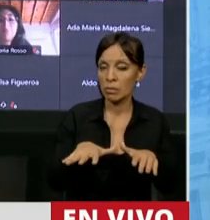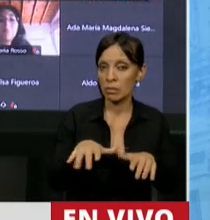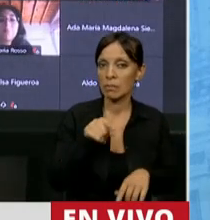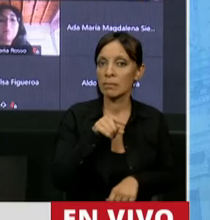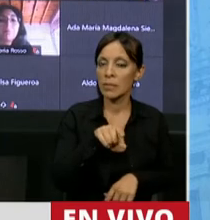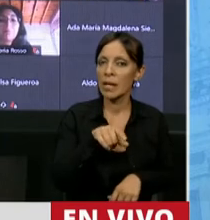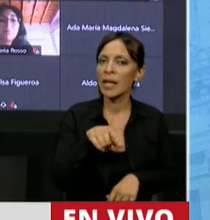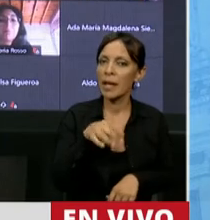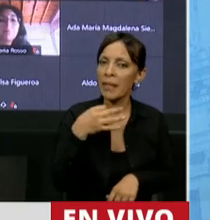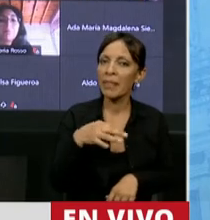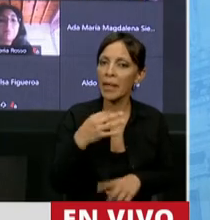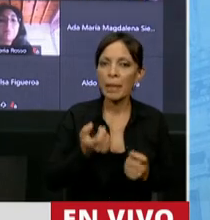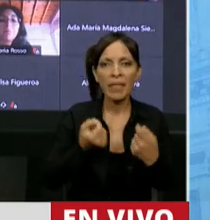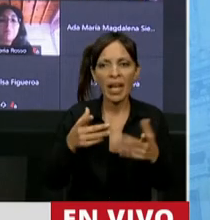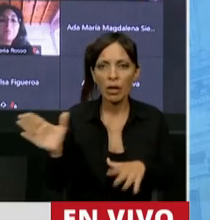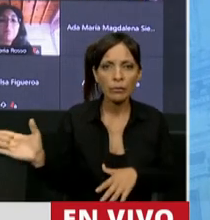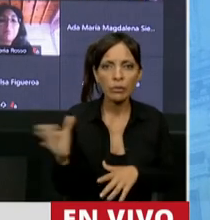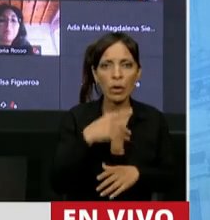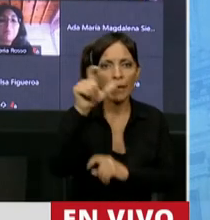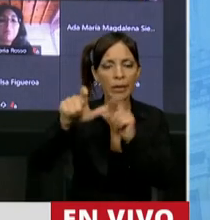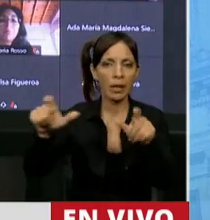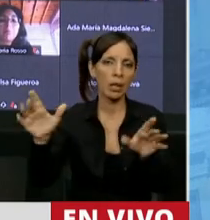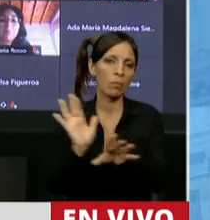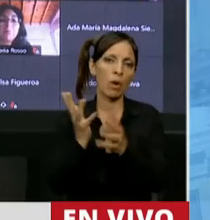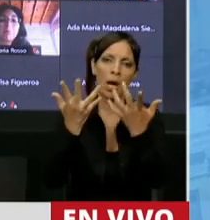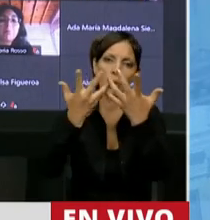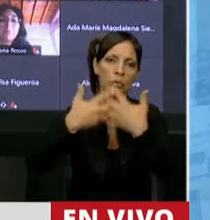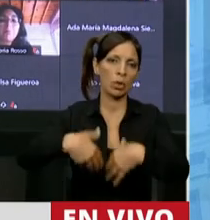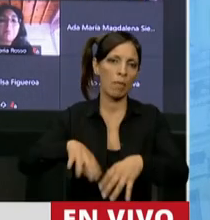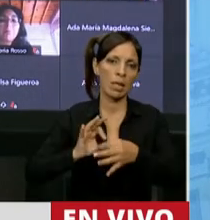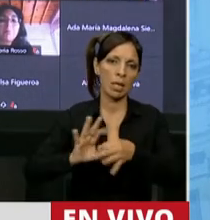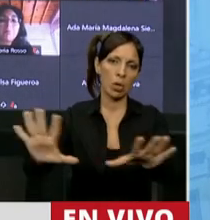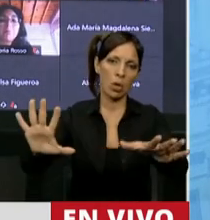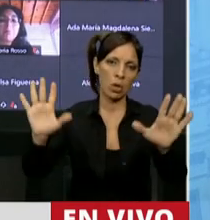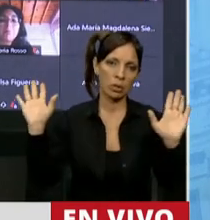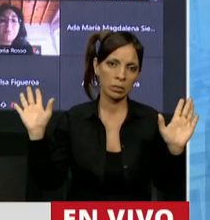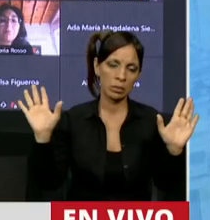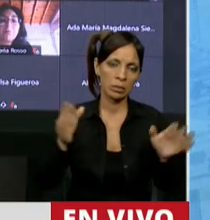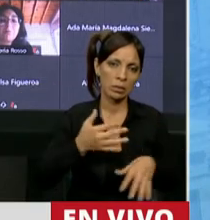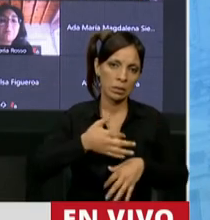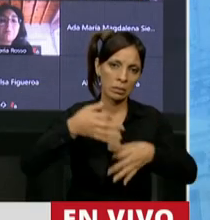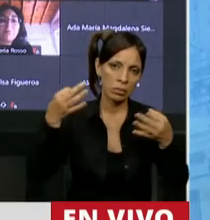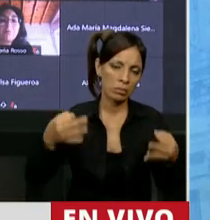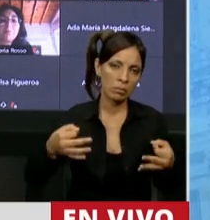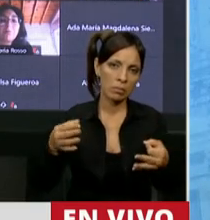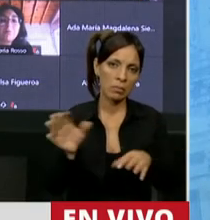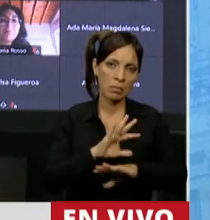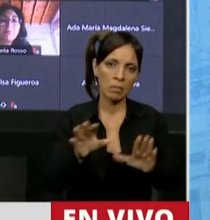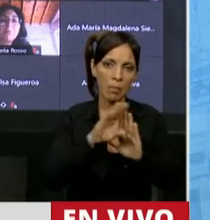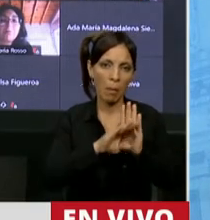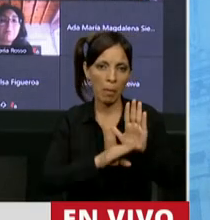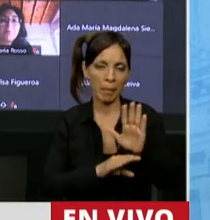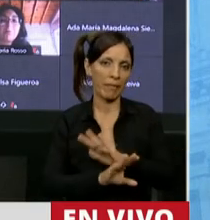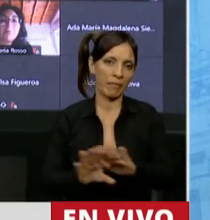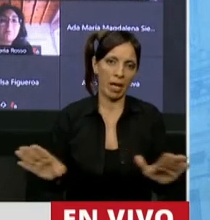eximirnos al resto de los argentinos de cumplir con todos estos otros